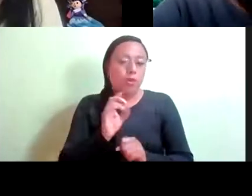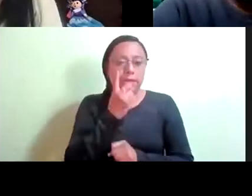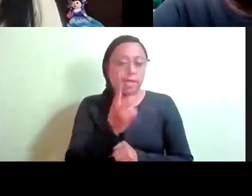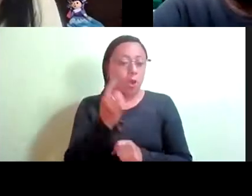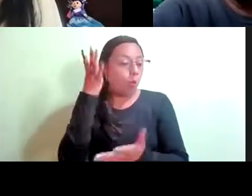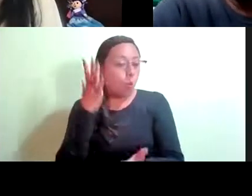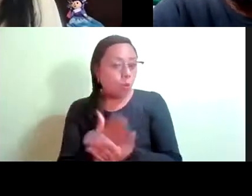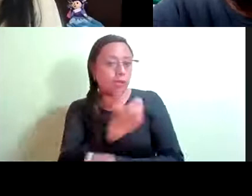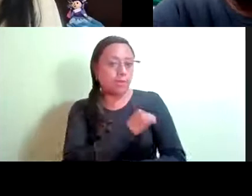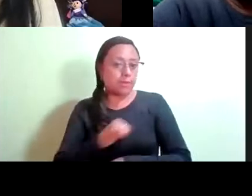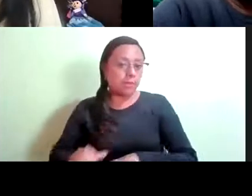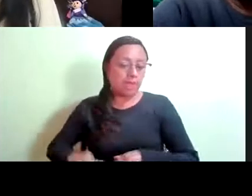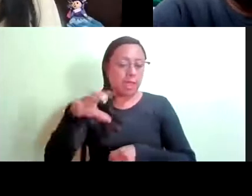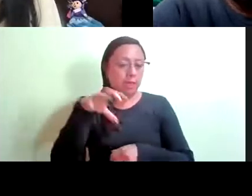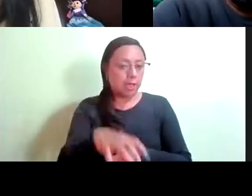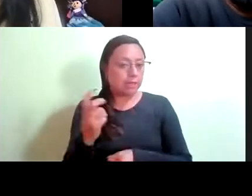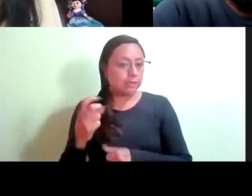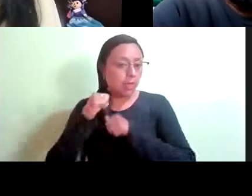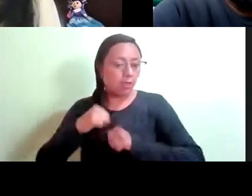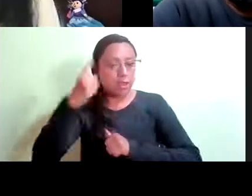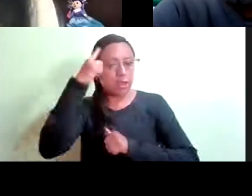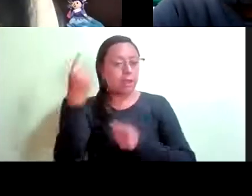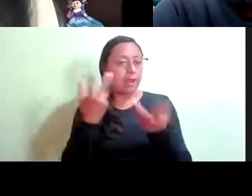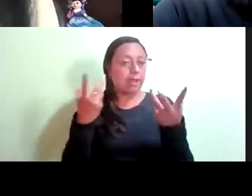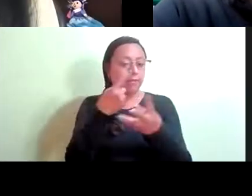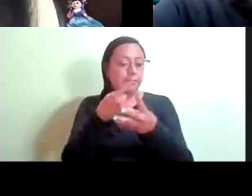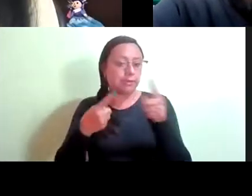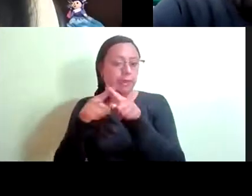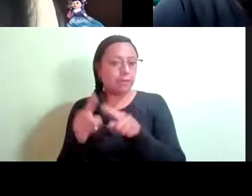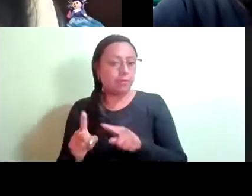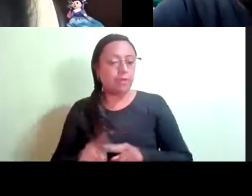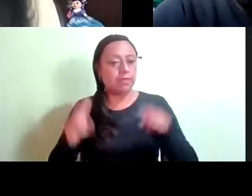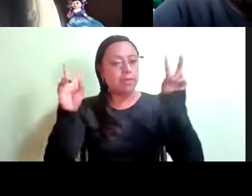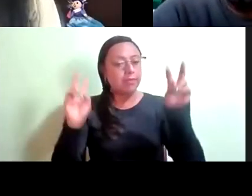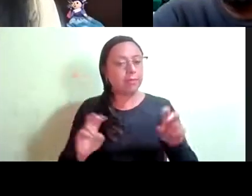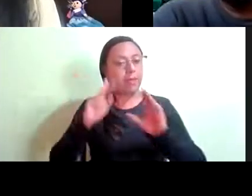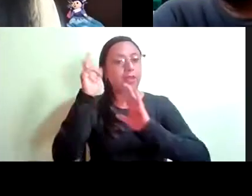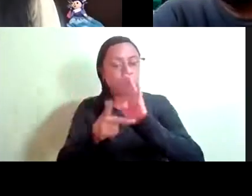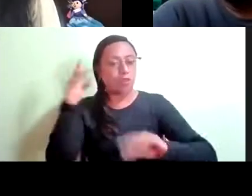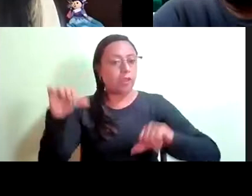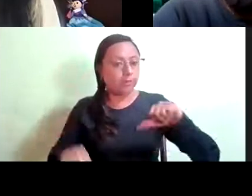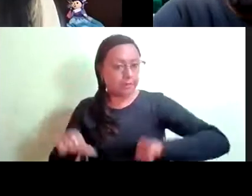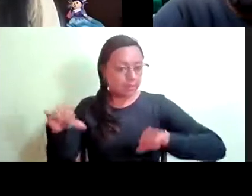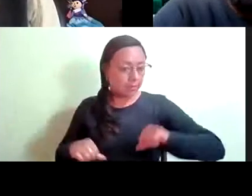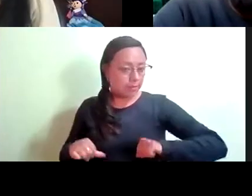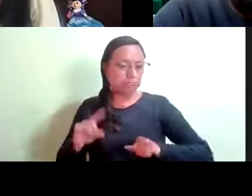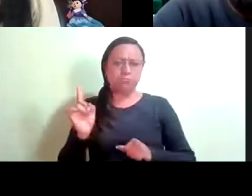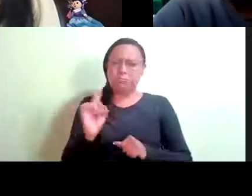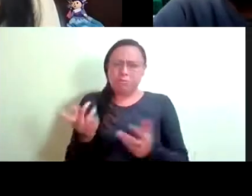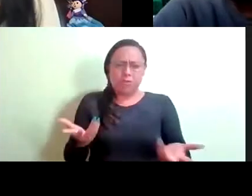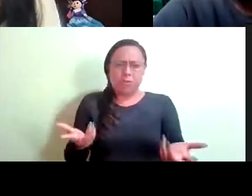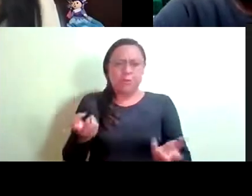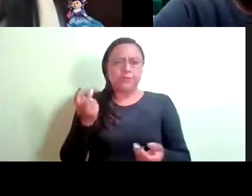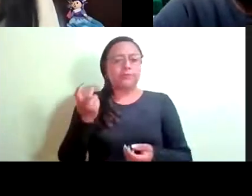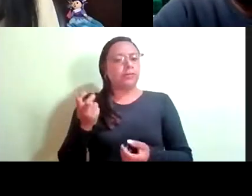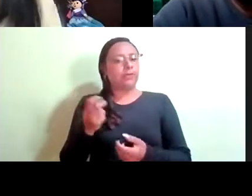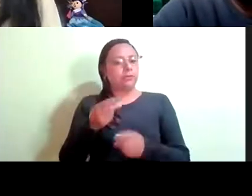alcaldías para realizar acciones en materia de de reactivación económica, o sea, no tiene esas facultades